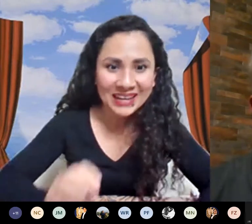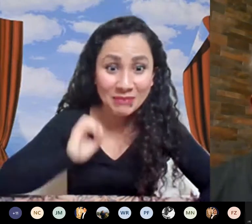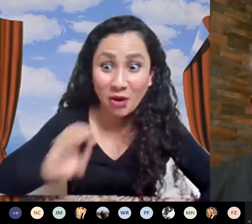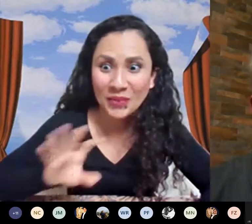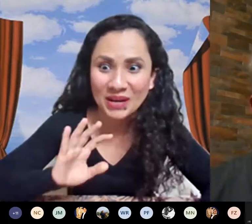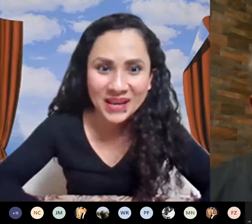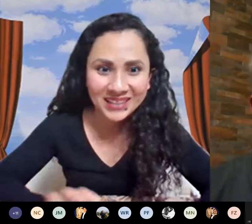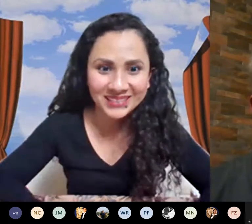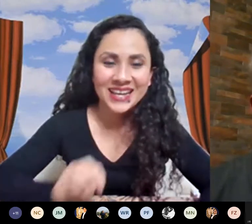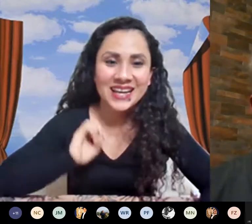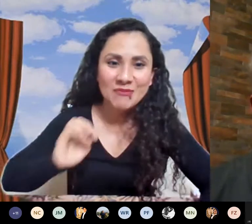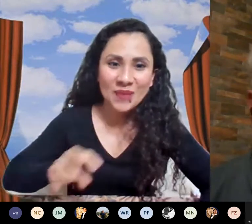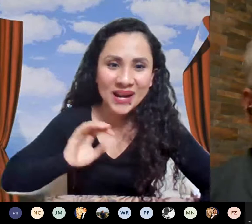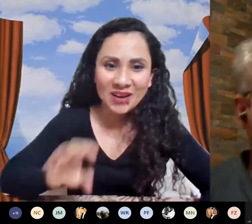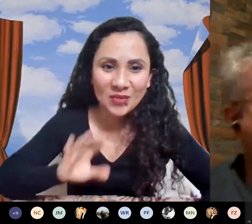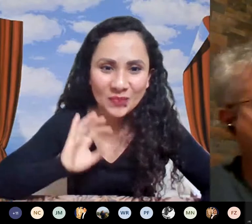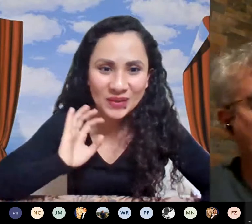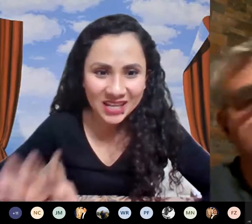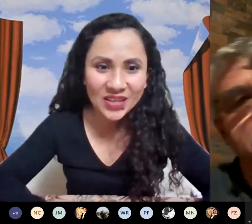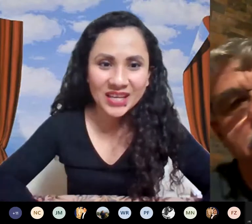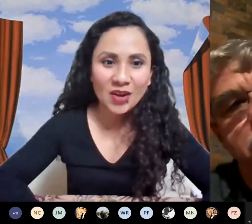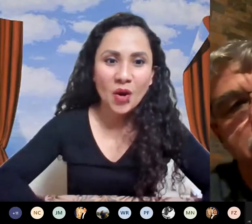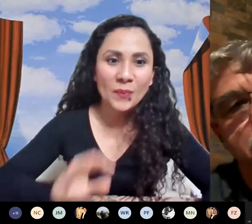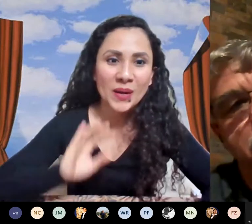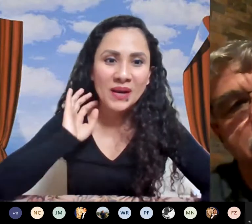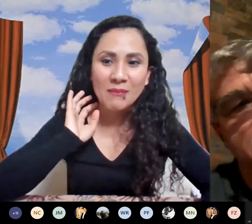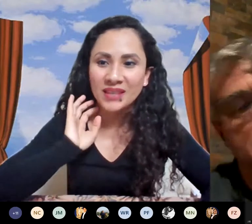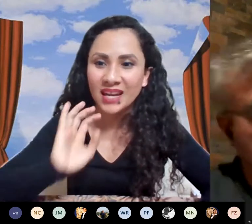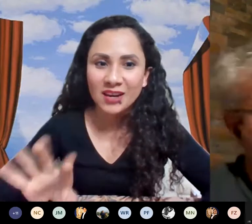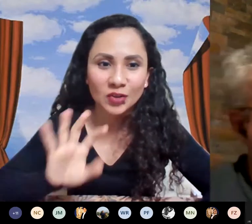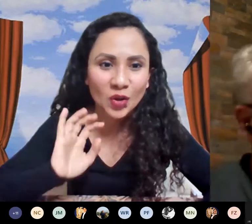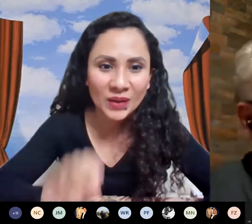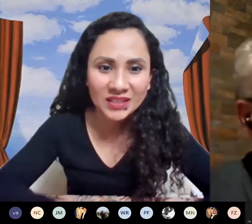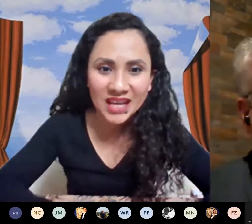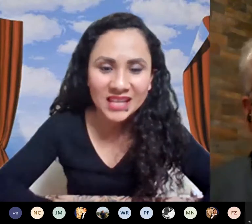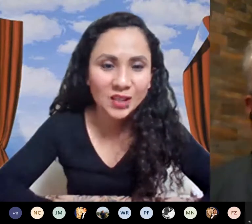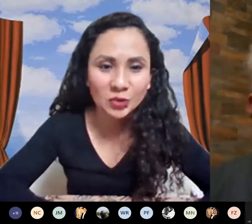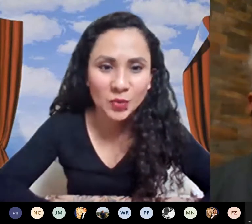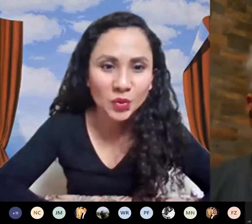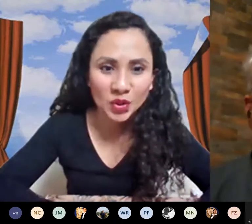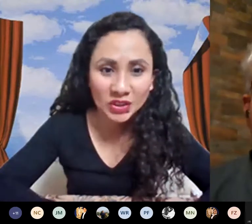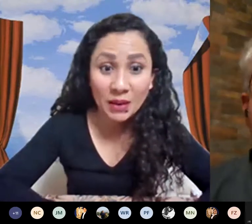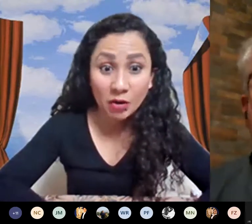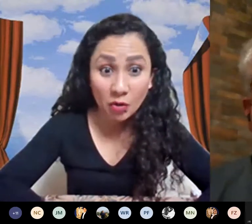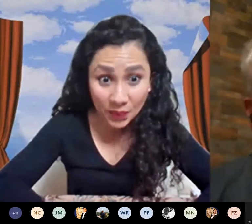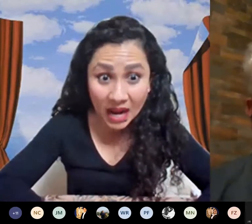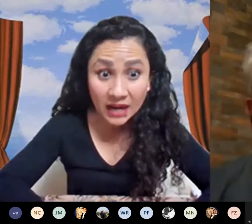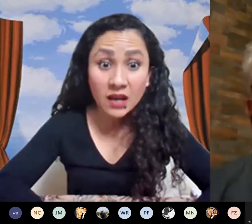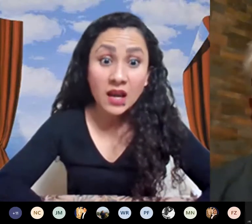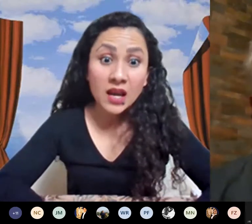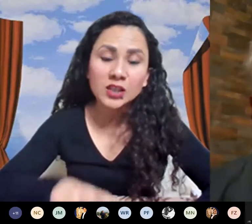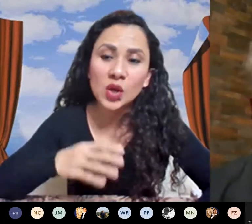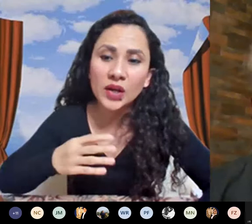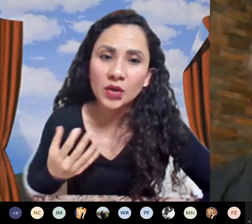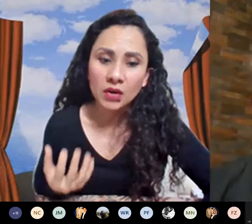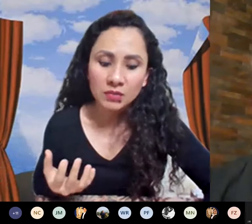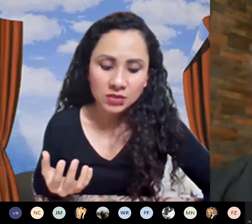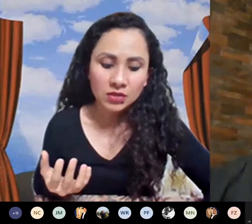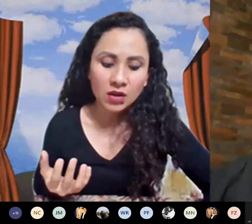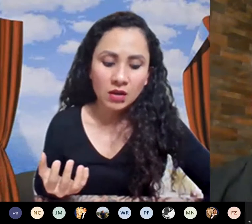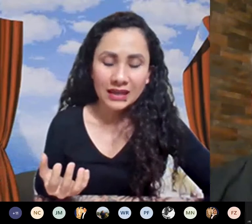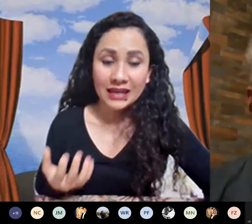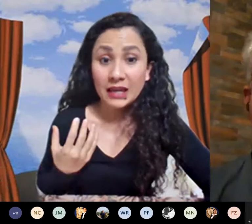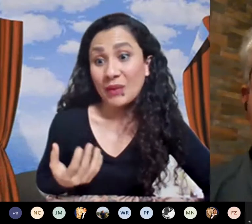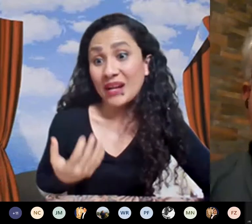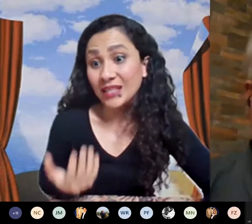ejemplo para que me compre más y para convencerlo de que compre y para mandarle los comerciales de los productos que va a comprar es lo que yo